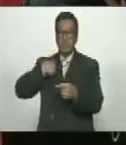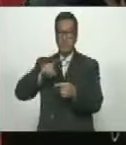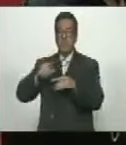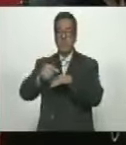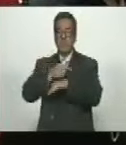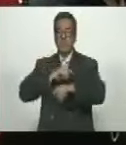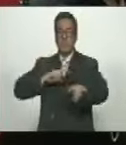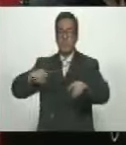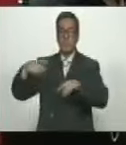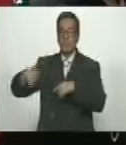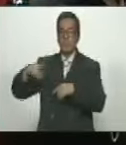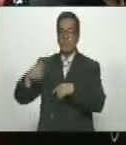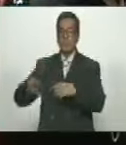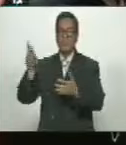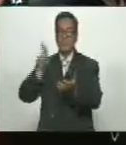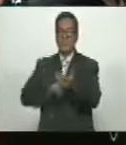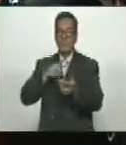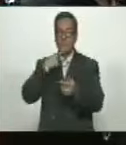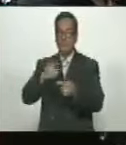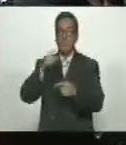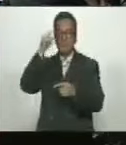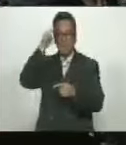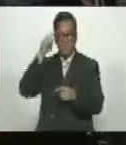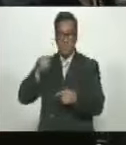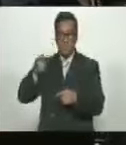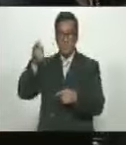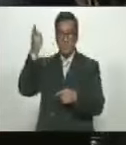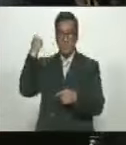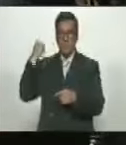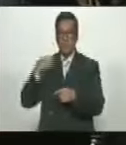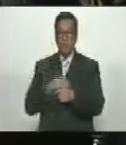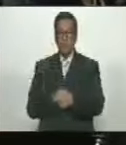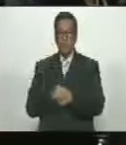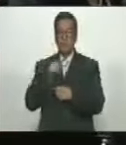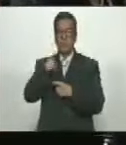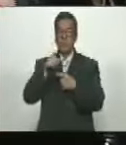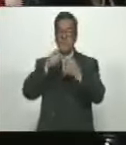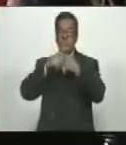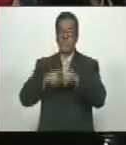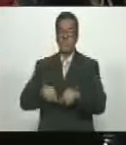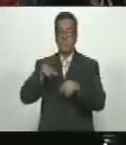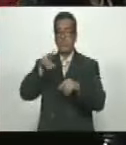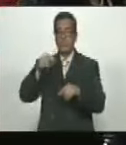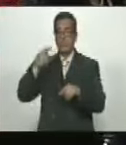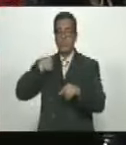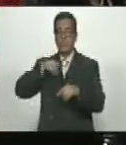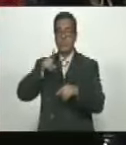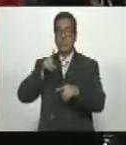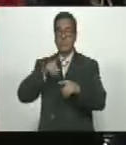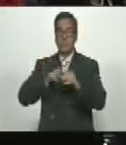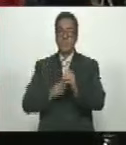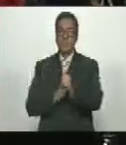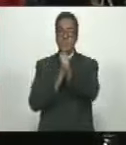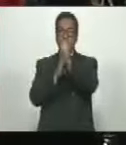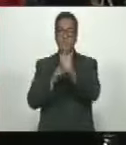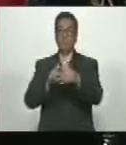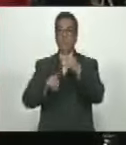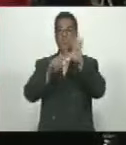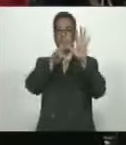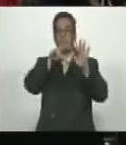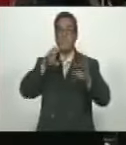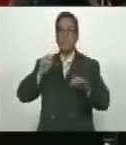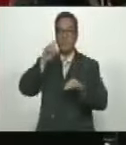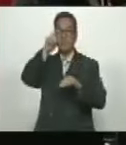gobernando la derecha y repetimos el argumento de ayer este presupuesto no estuviera direccionado en un 70%